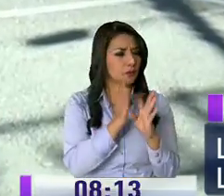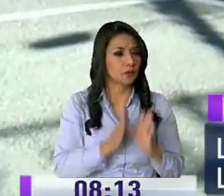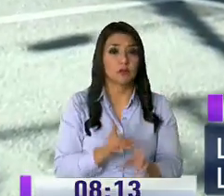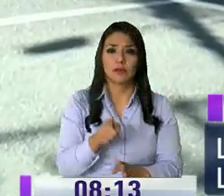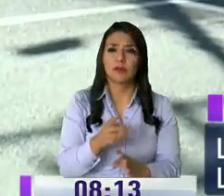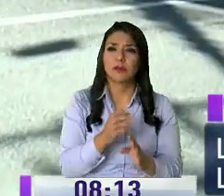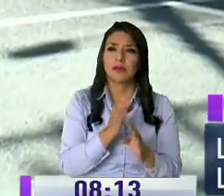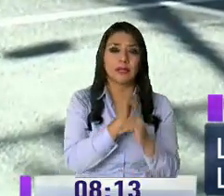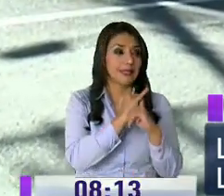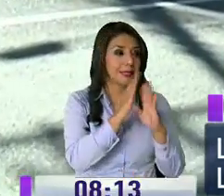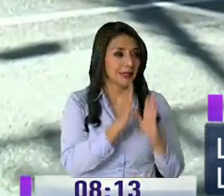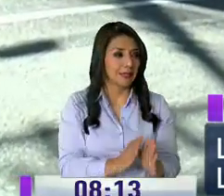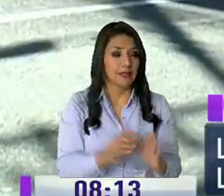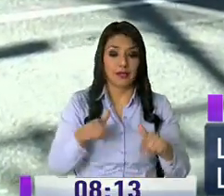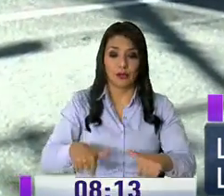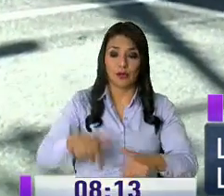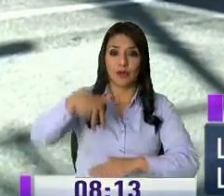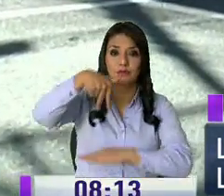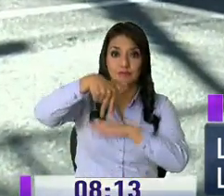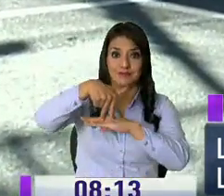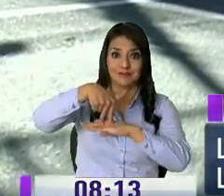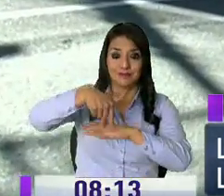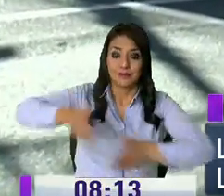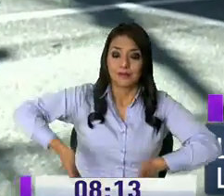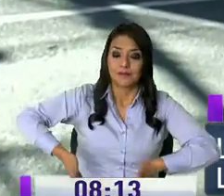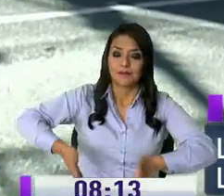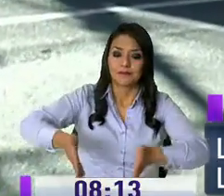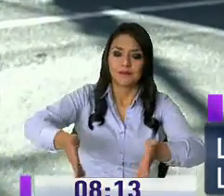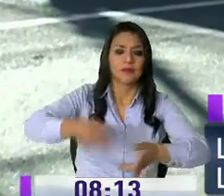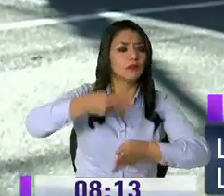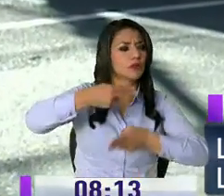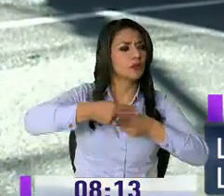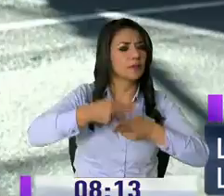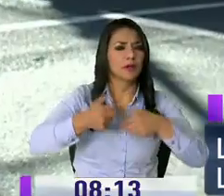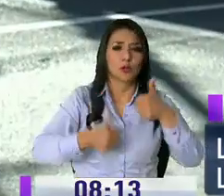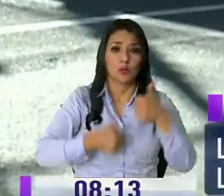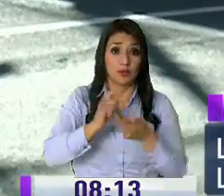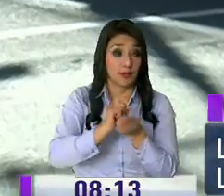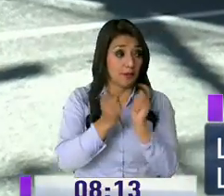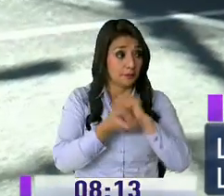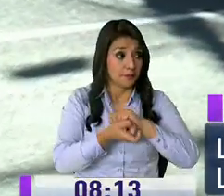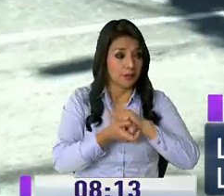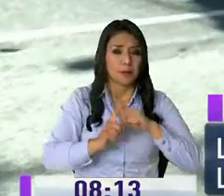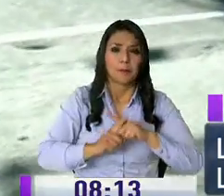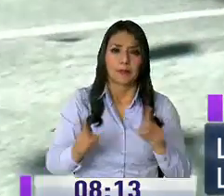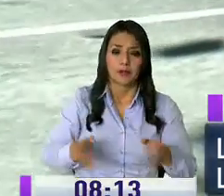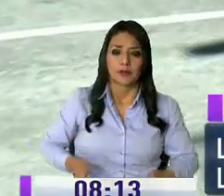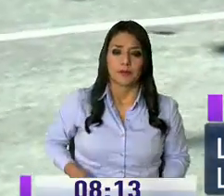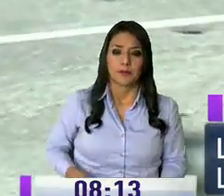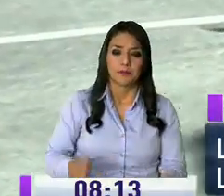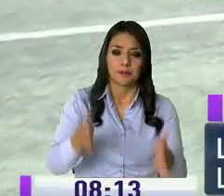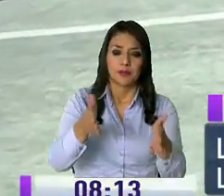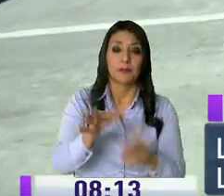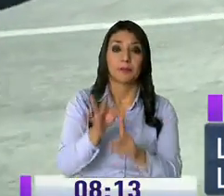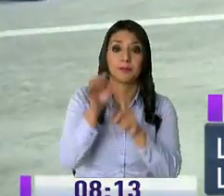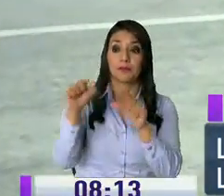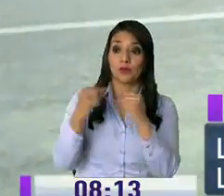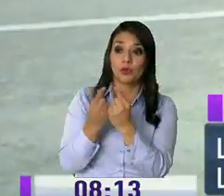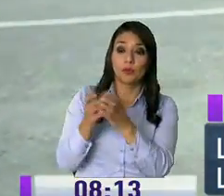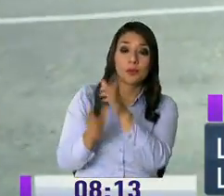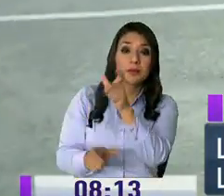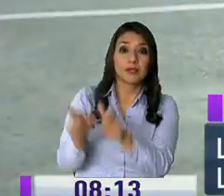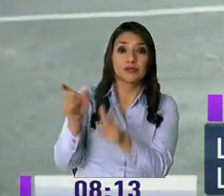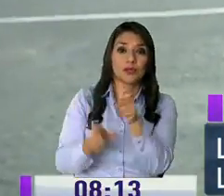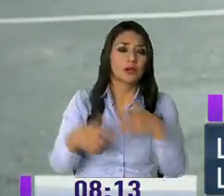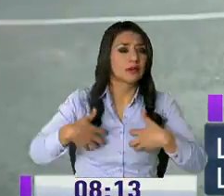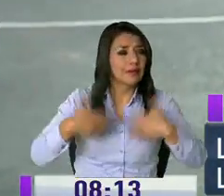parados en este momento ¿Cómo se llama? Y esta cambió de sentido pero es una de las principales quejas de un grupo de moradores que están